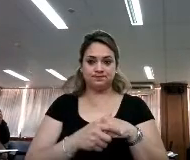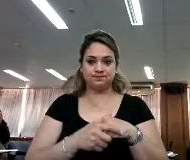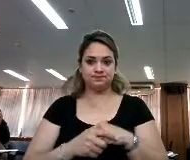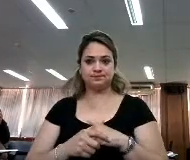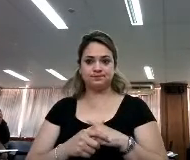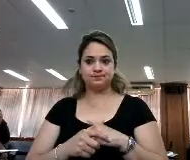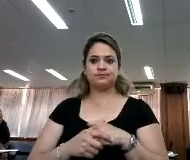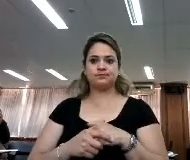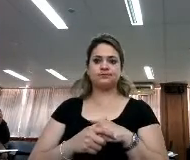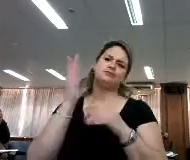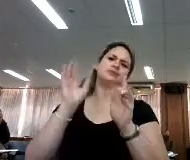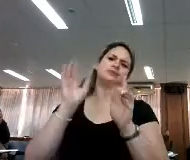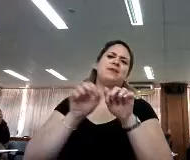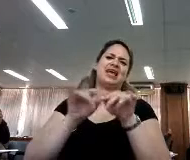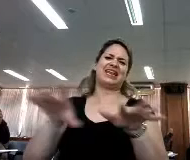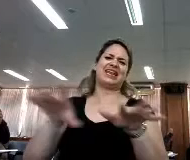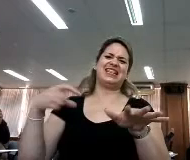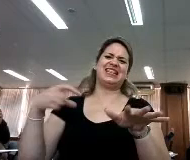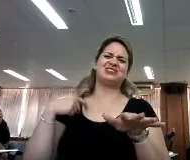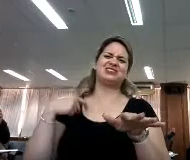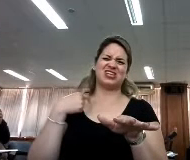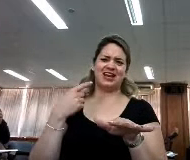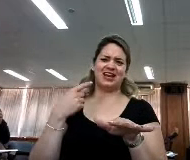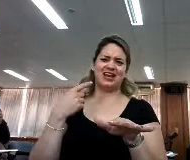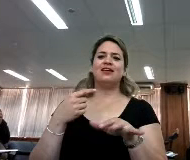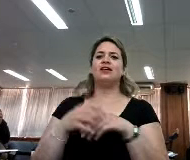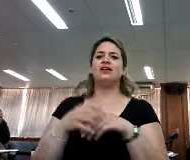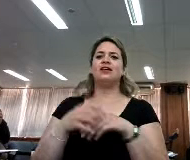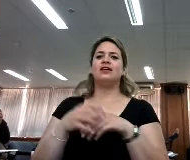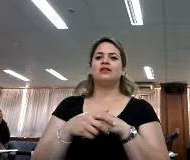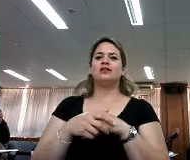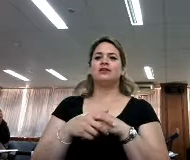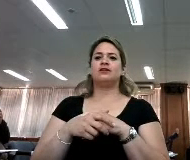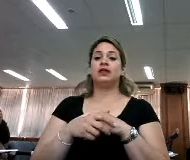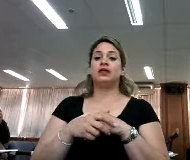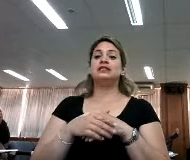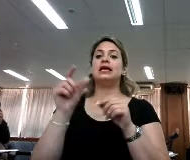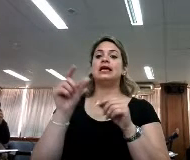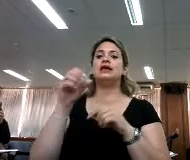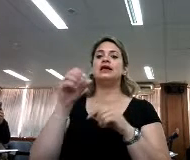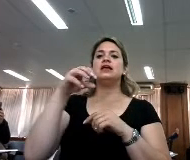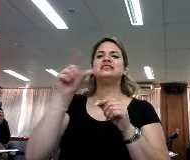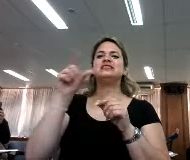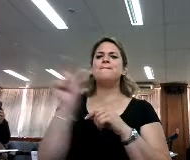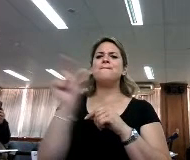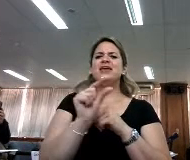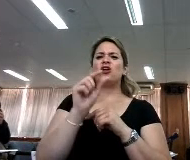Bueno, redes sociales ya lo veíamos un poco, el microblogging también ya lo veíamos un poco.